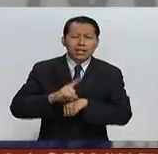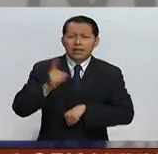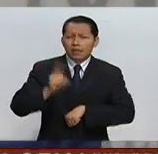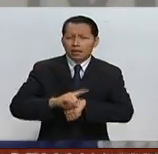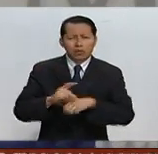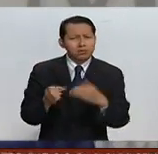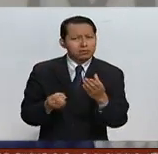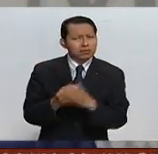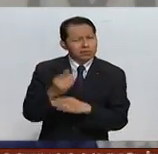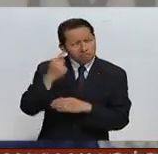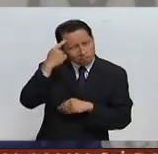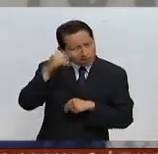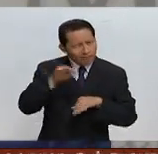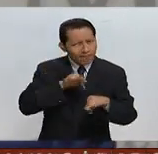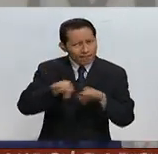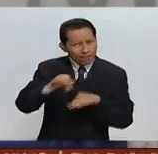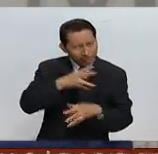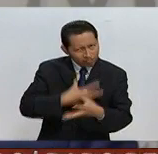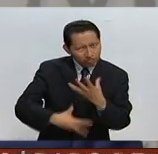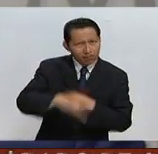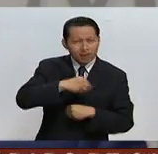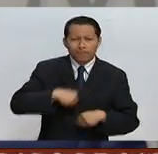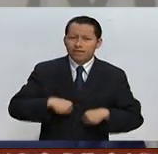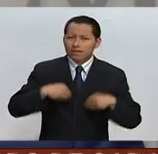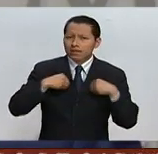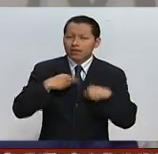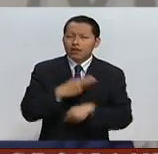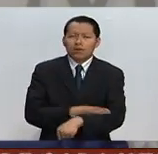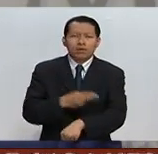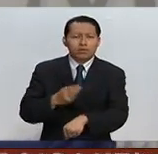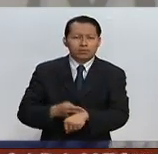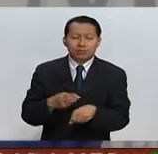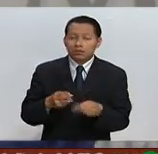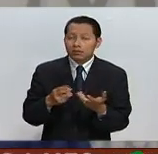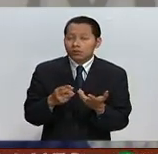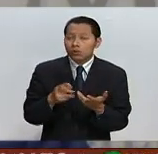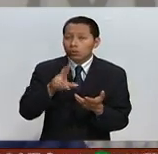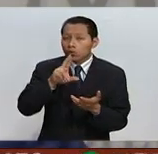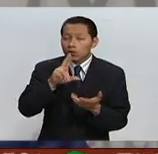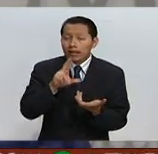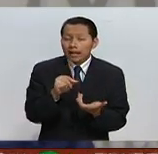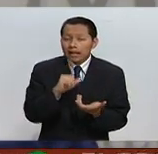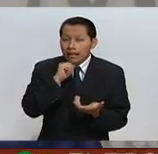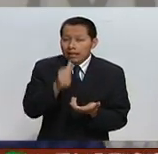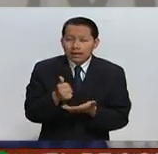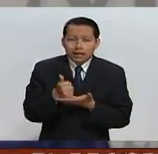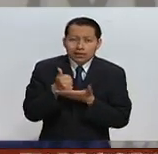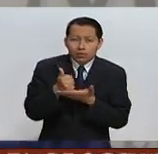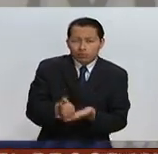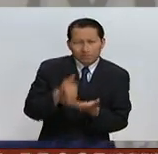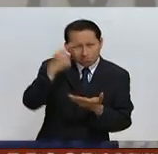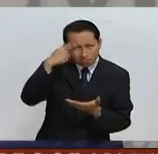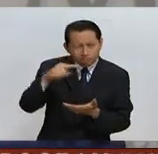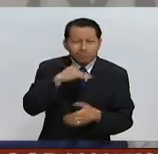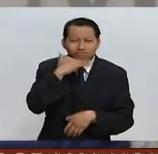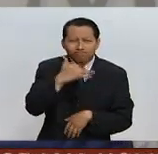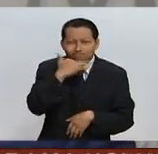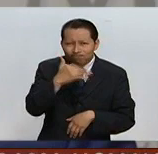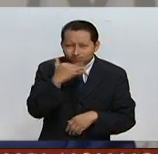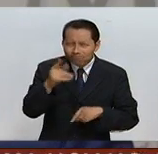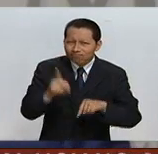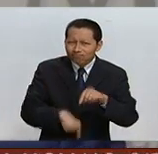a ganarse la vida de forma honesta, en nada ayudaría a combatir la corrupción y en todo